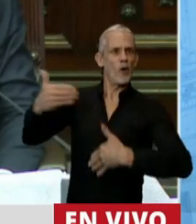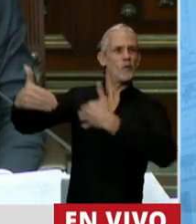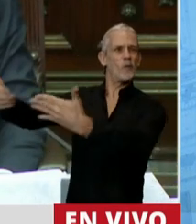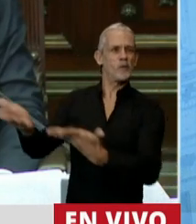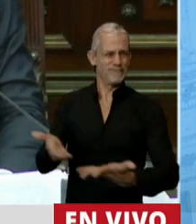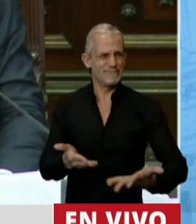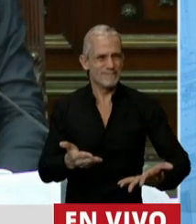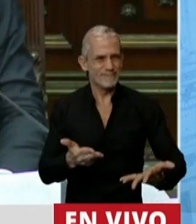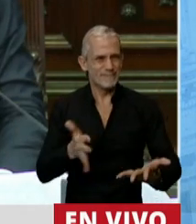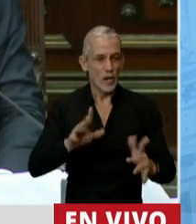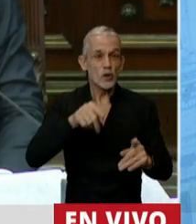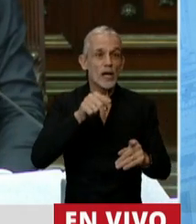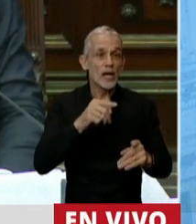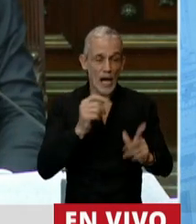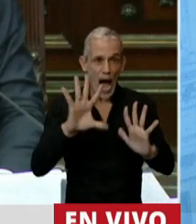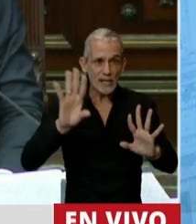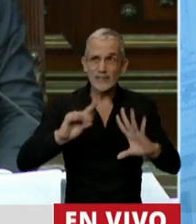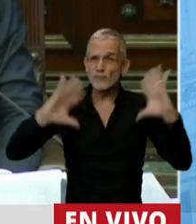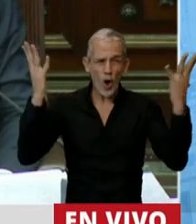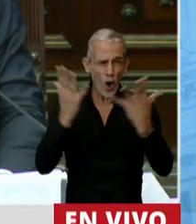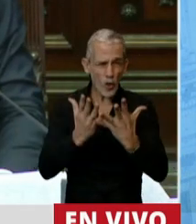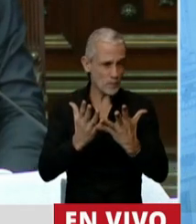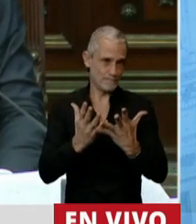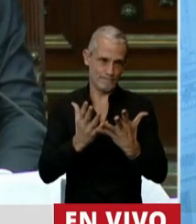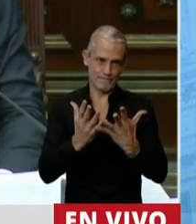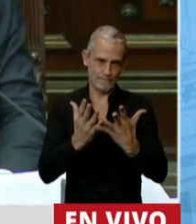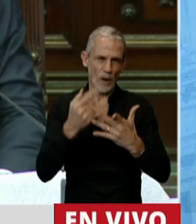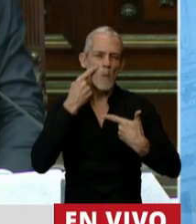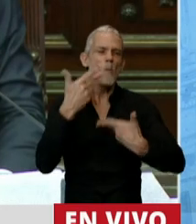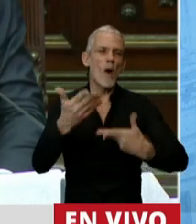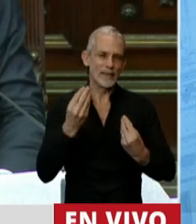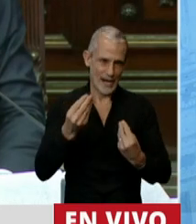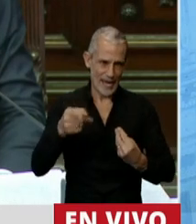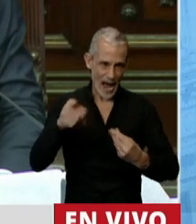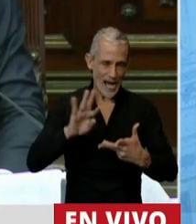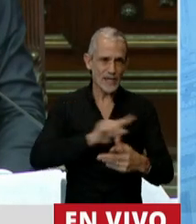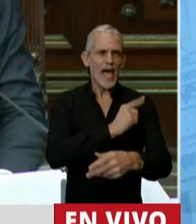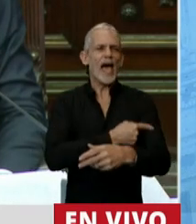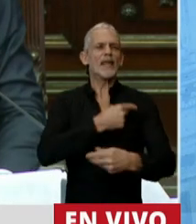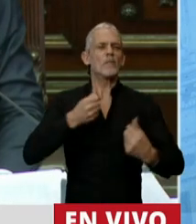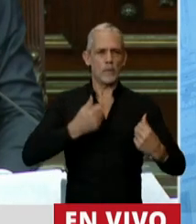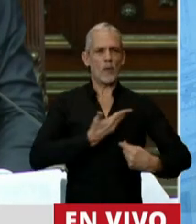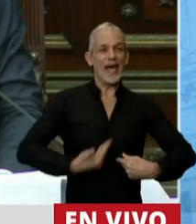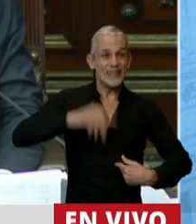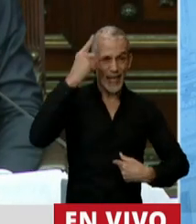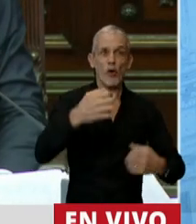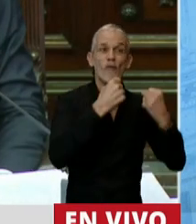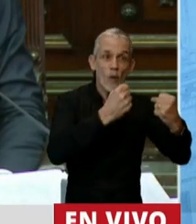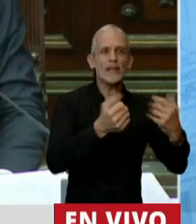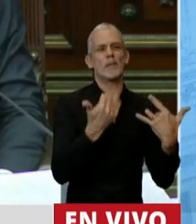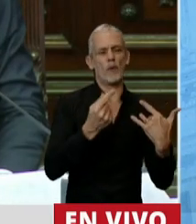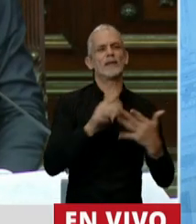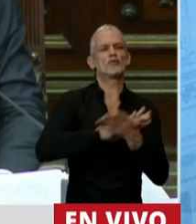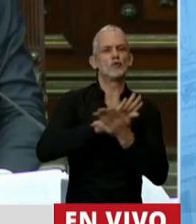Y hoy lo cierto es que los ejemplos globales dan cuenta de que los países que tienen estados fuertes son los que mejores pueden hacerle